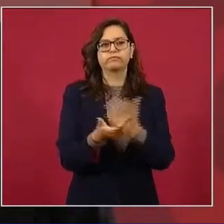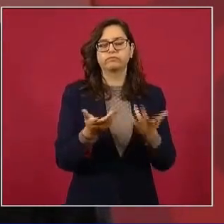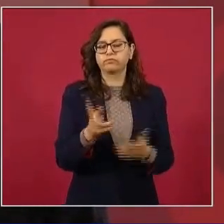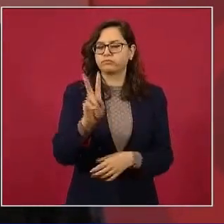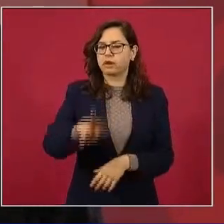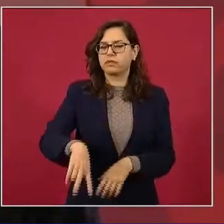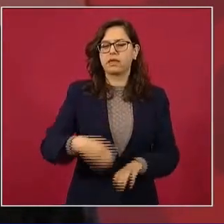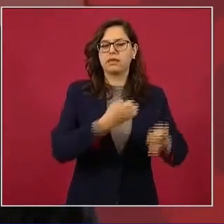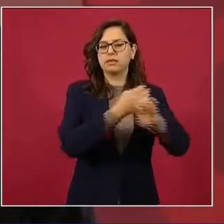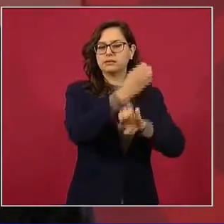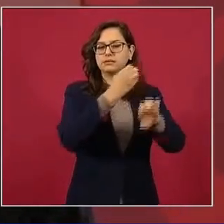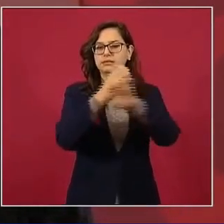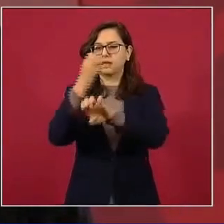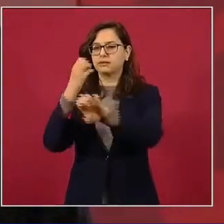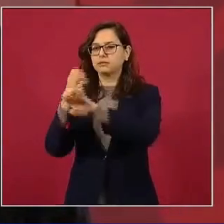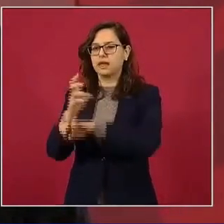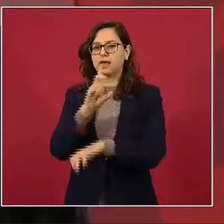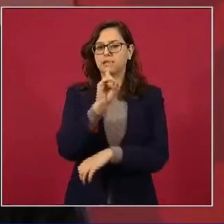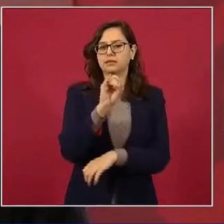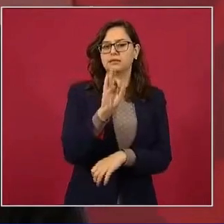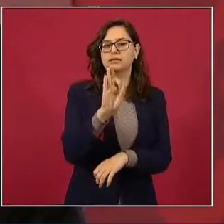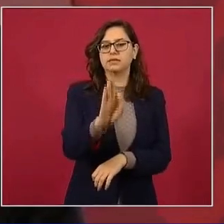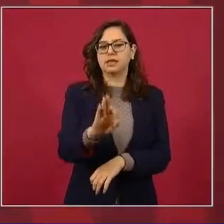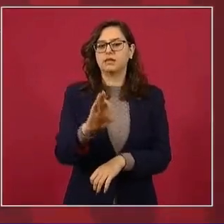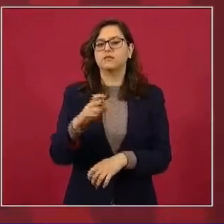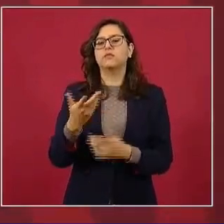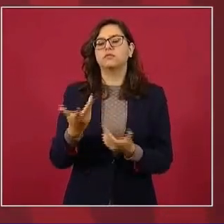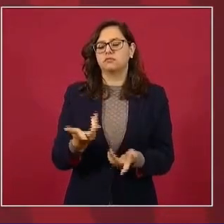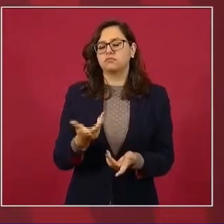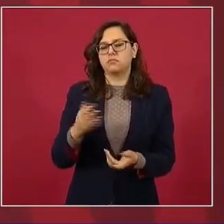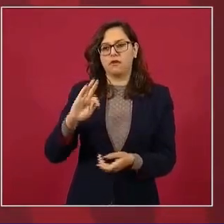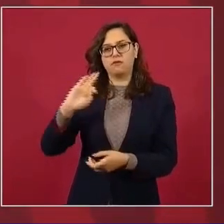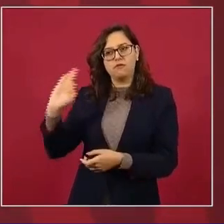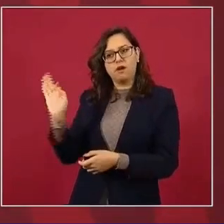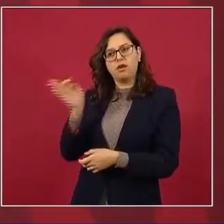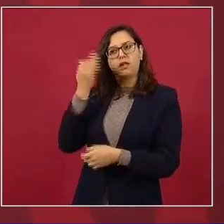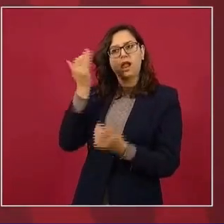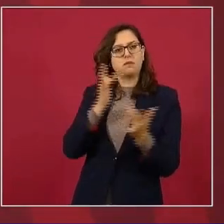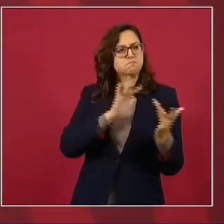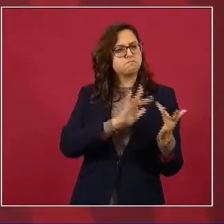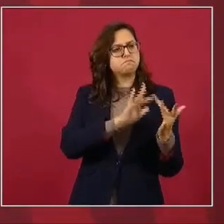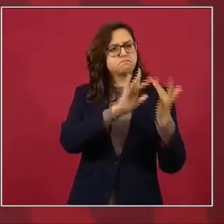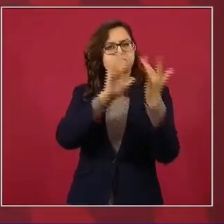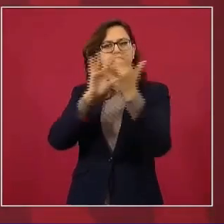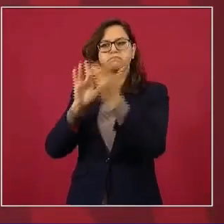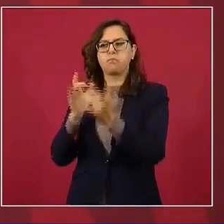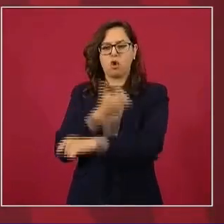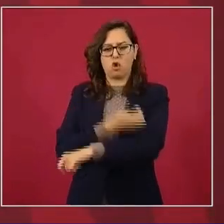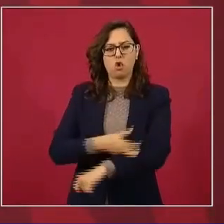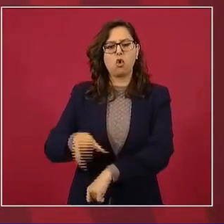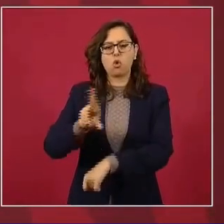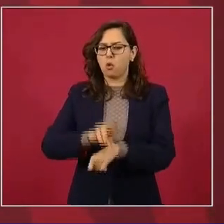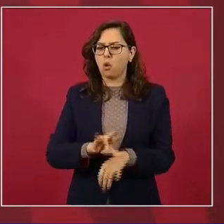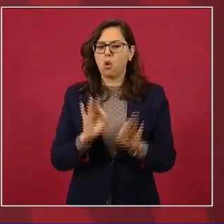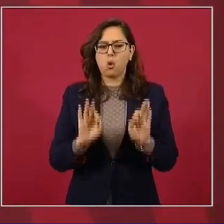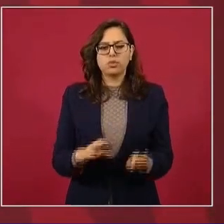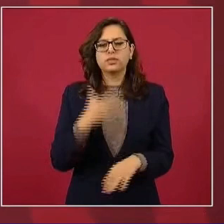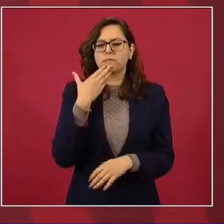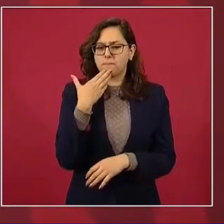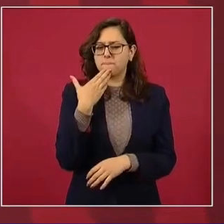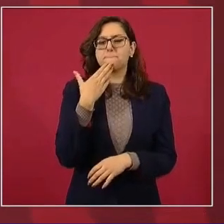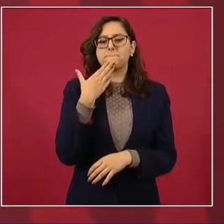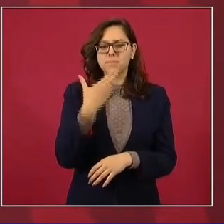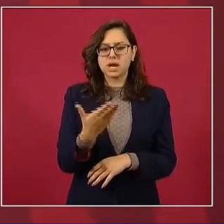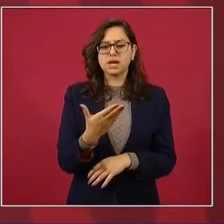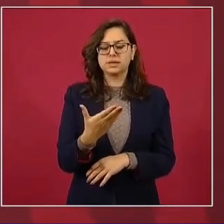con los estados, con los DIF estatales, ahí no creo que